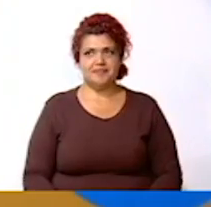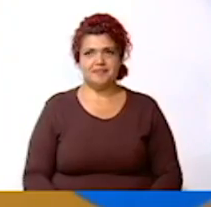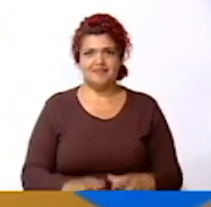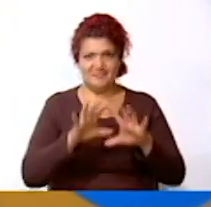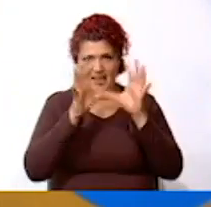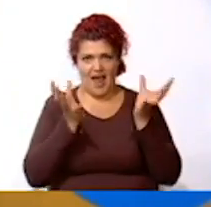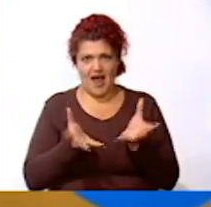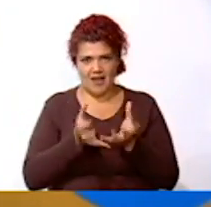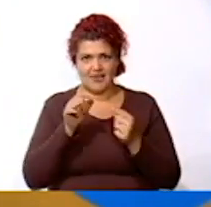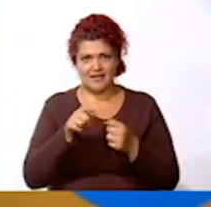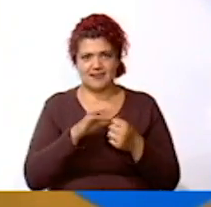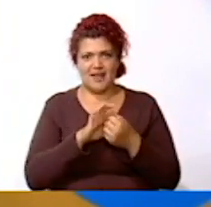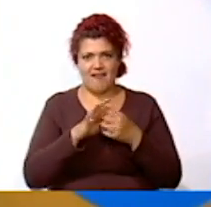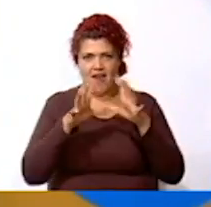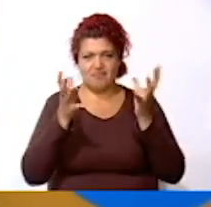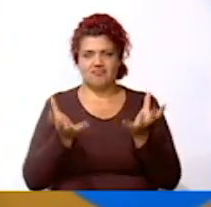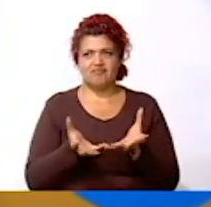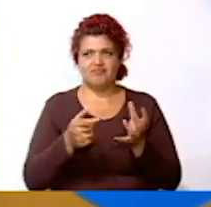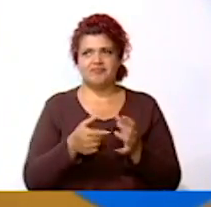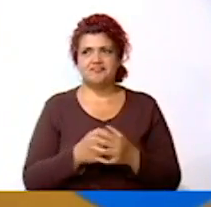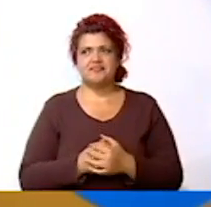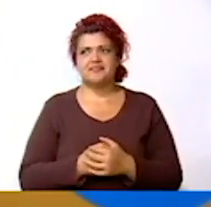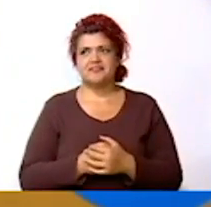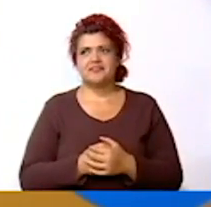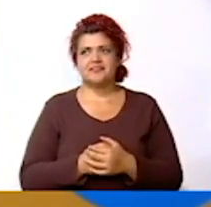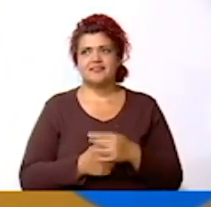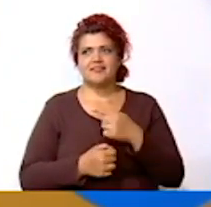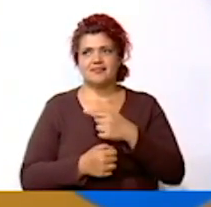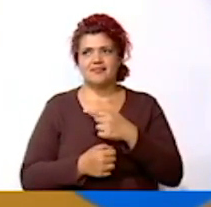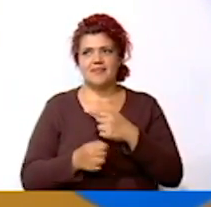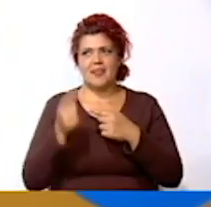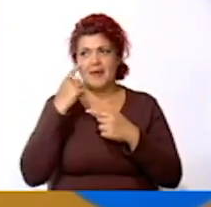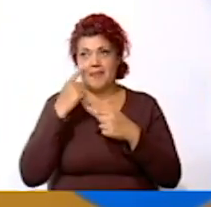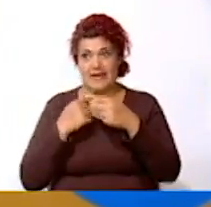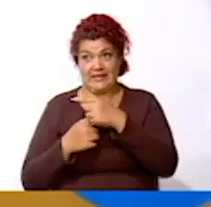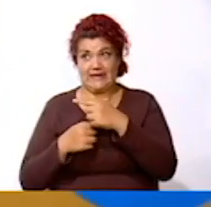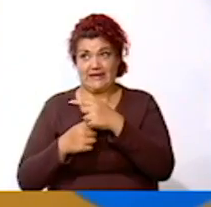planeta tierra Y tenemos por aquí